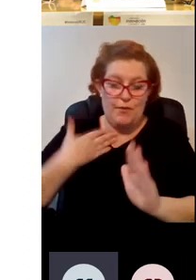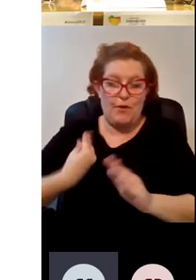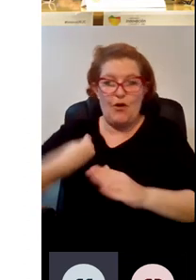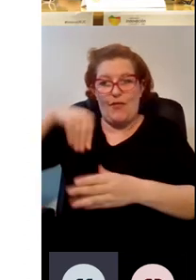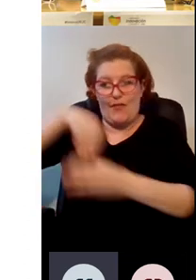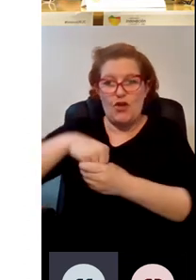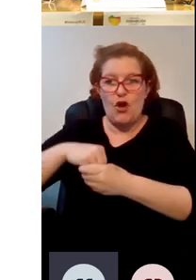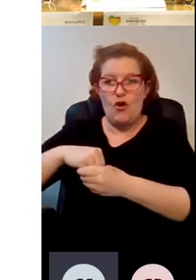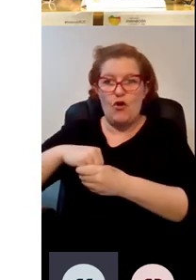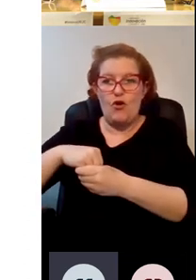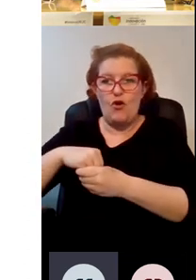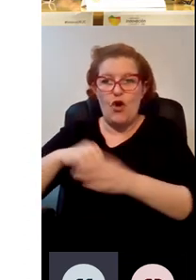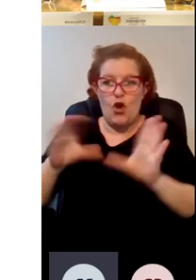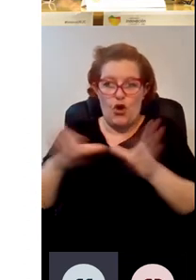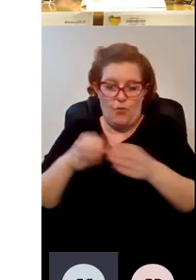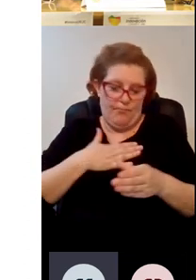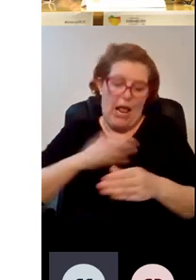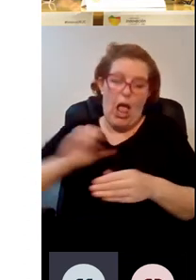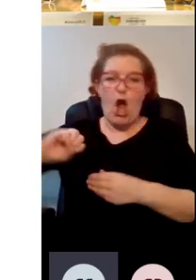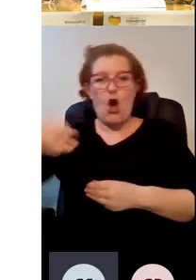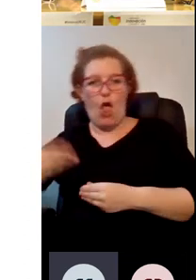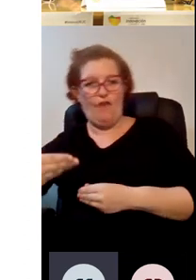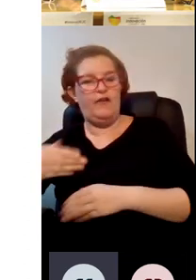sostenibilidad al grupo al que pertenezco